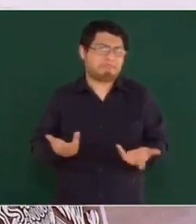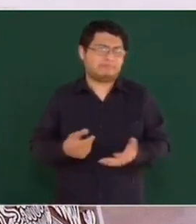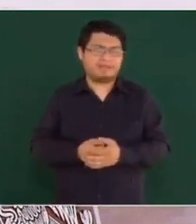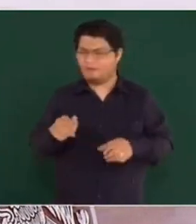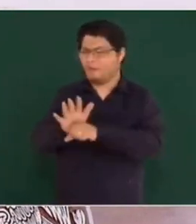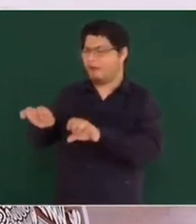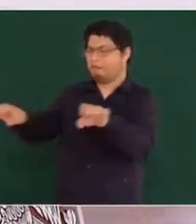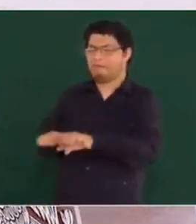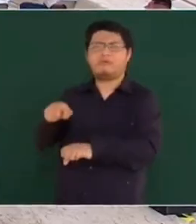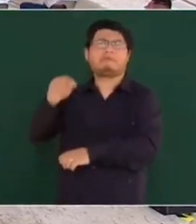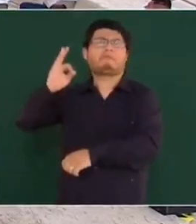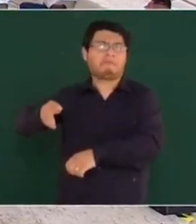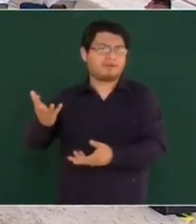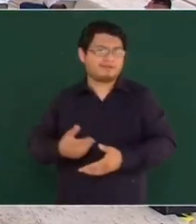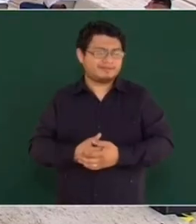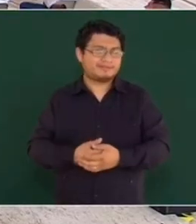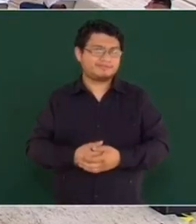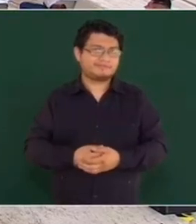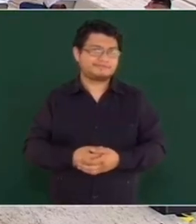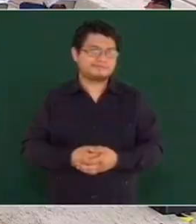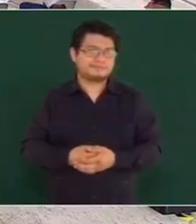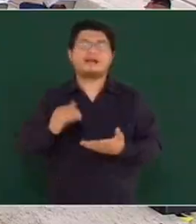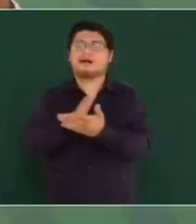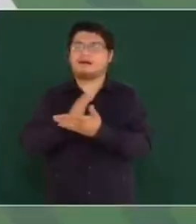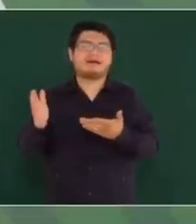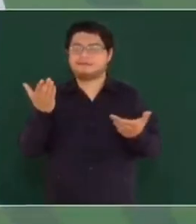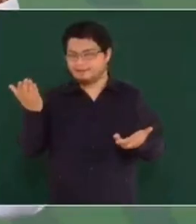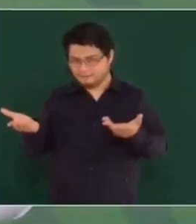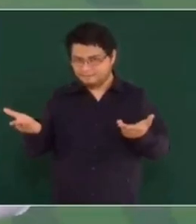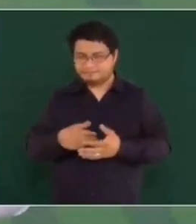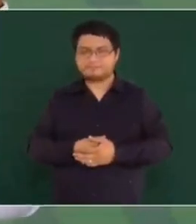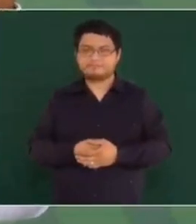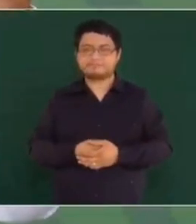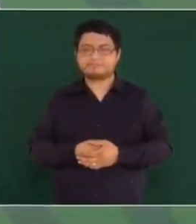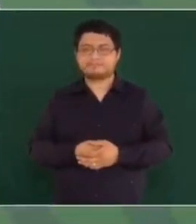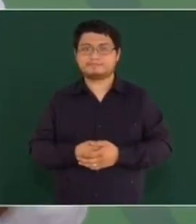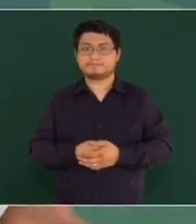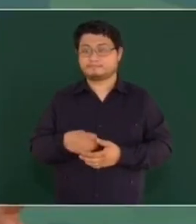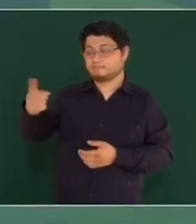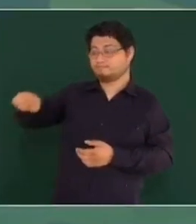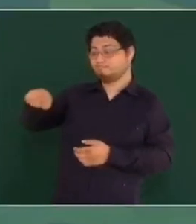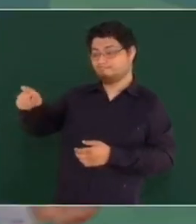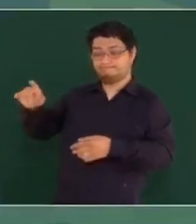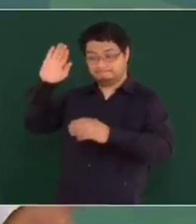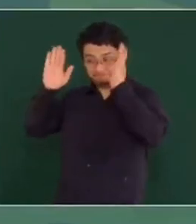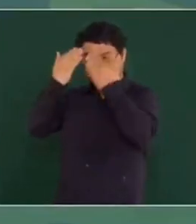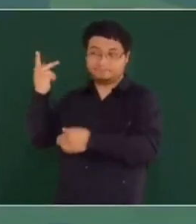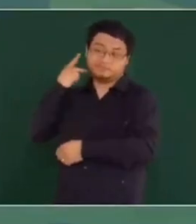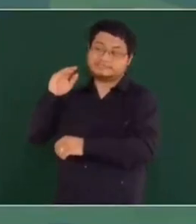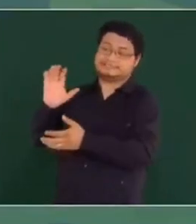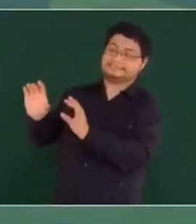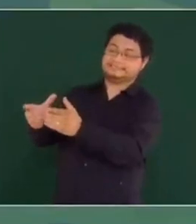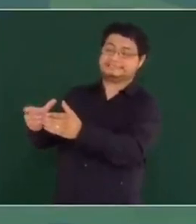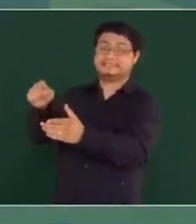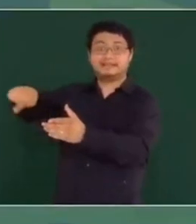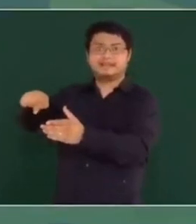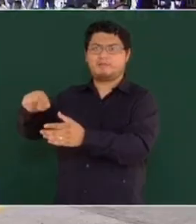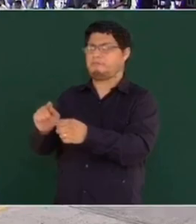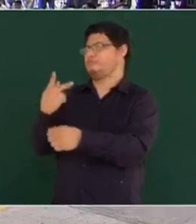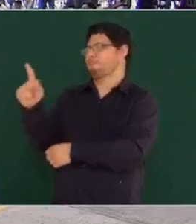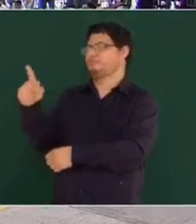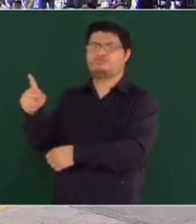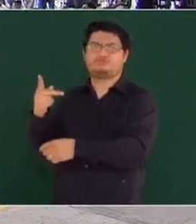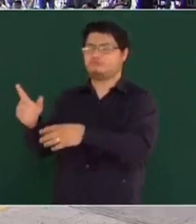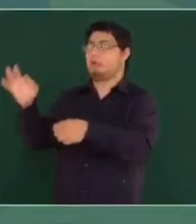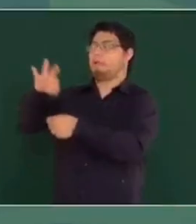¿Qué partido aceptaría? Además, si los conservadores, los del bloque conservador Tienen más candidatos